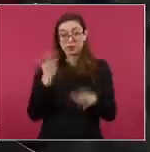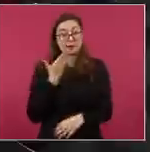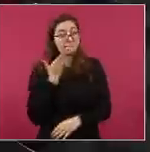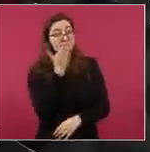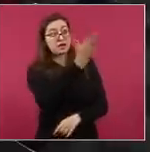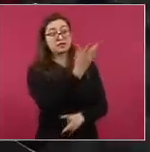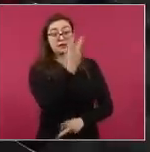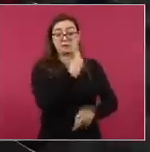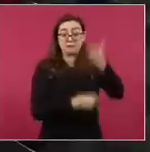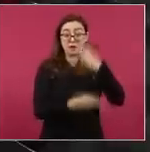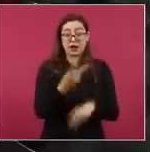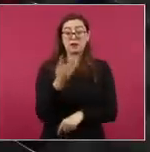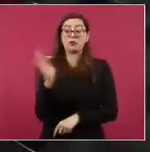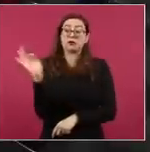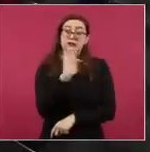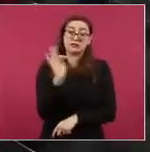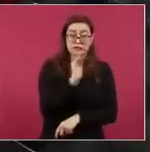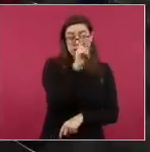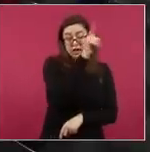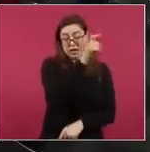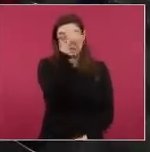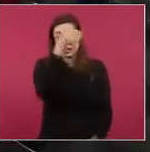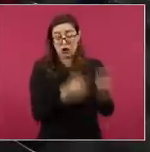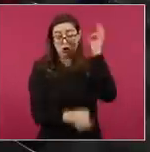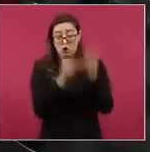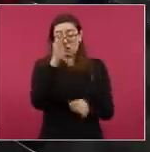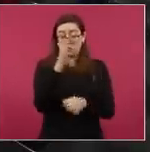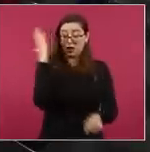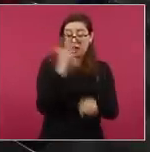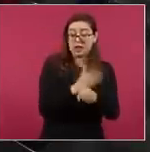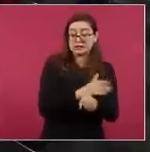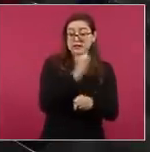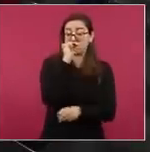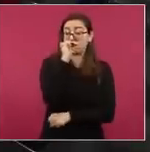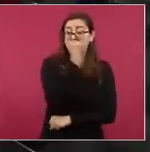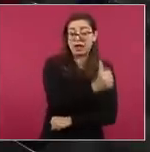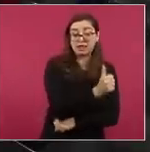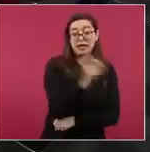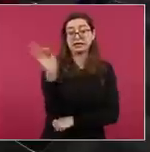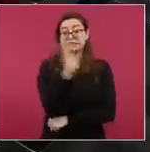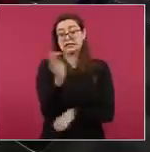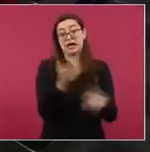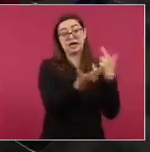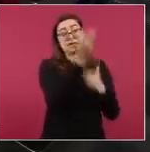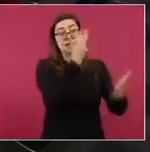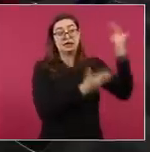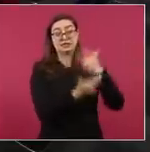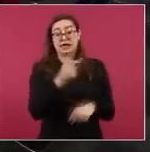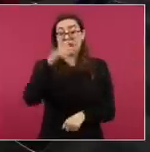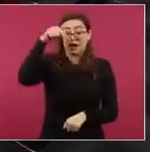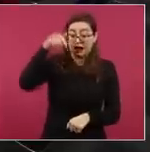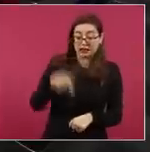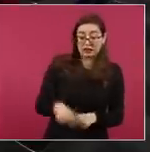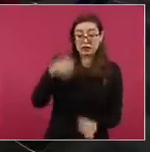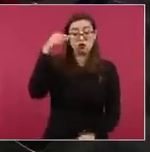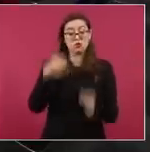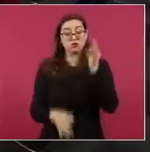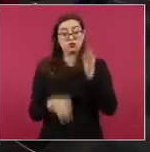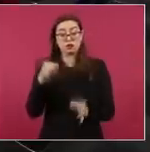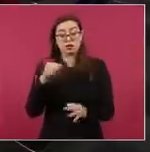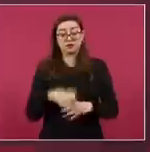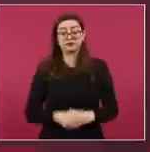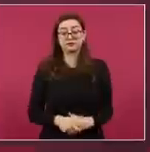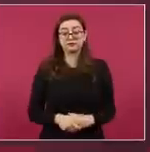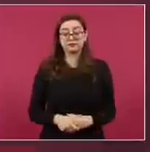caso de que allá no fuera el resultado en contra de García Luna, aquí se pudieran tener esos elementos precisamente. Ya